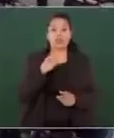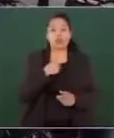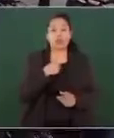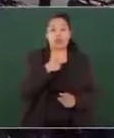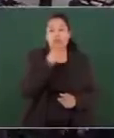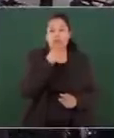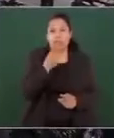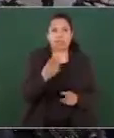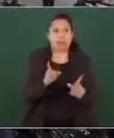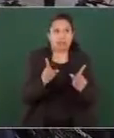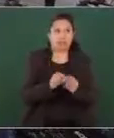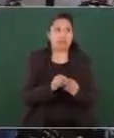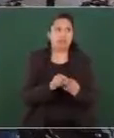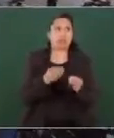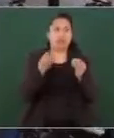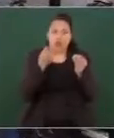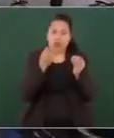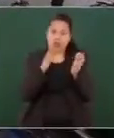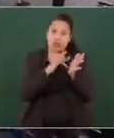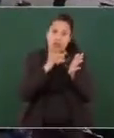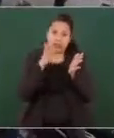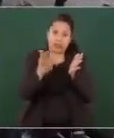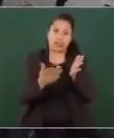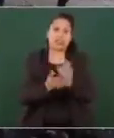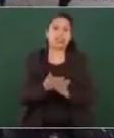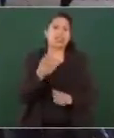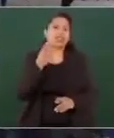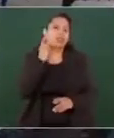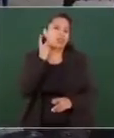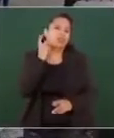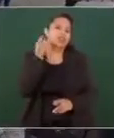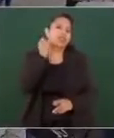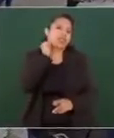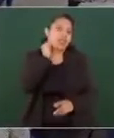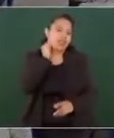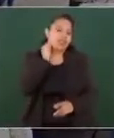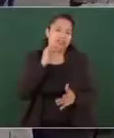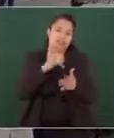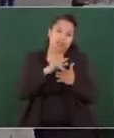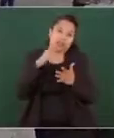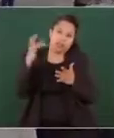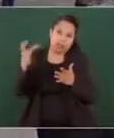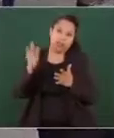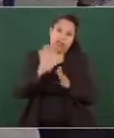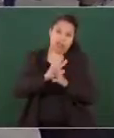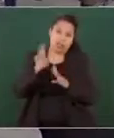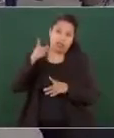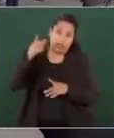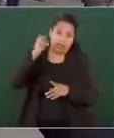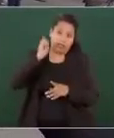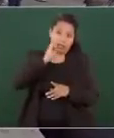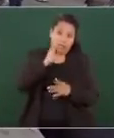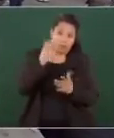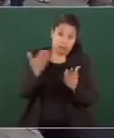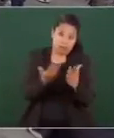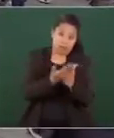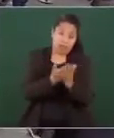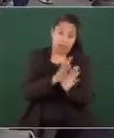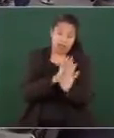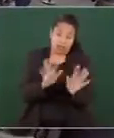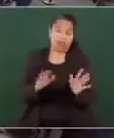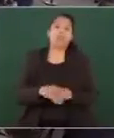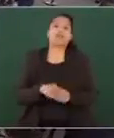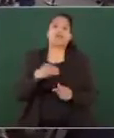Y muchas gracias a los legisladores y también muchas gracias a los